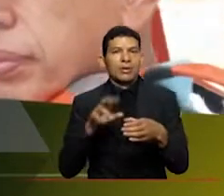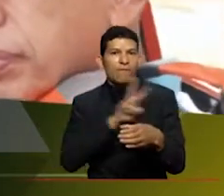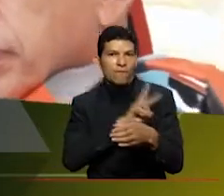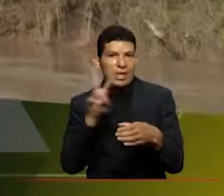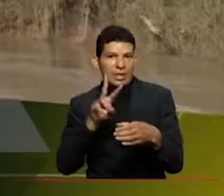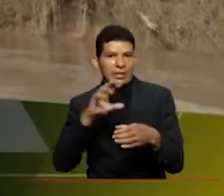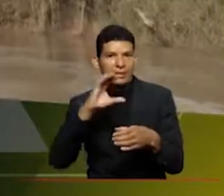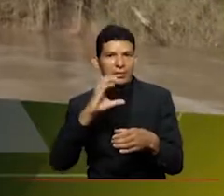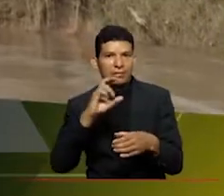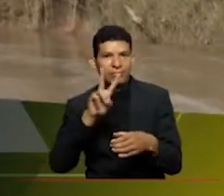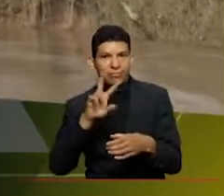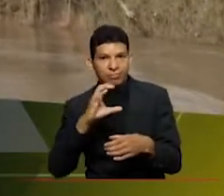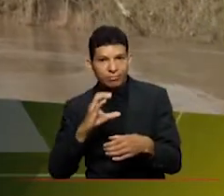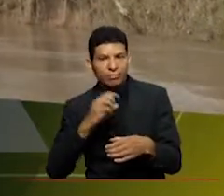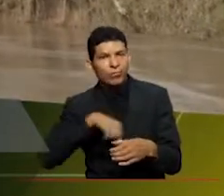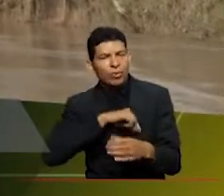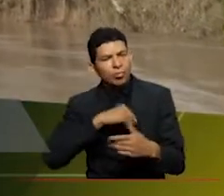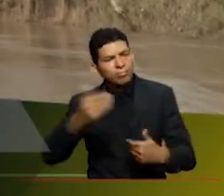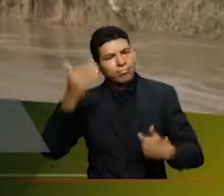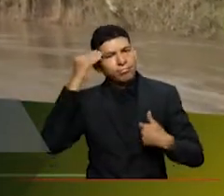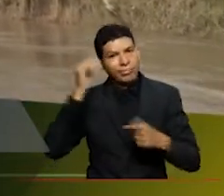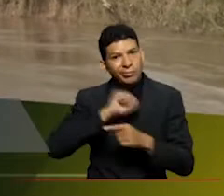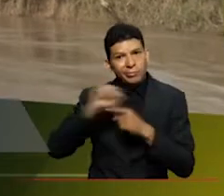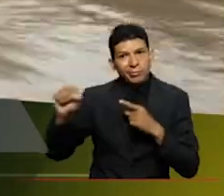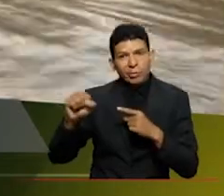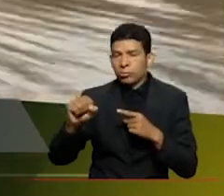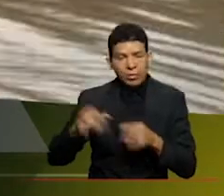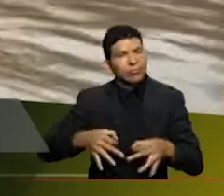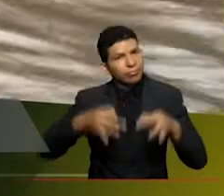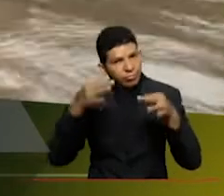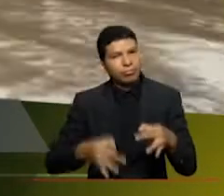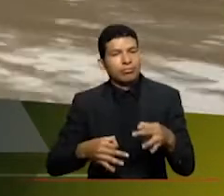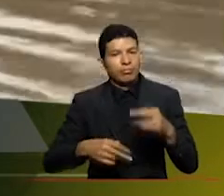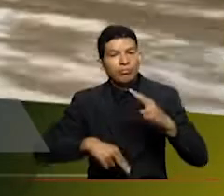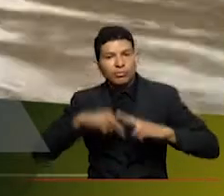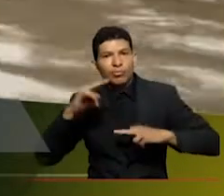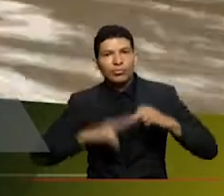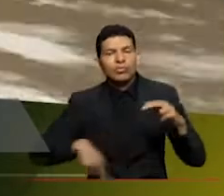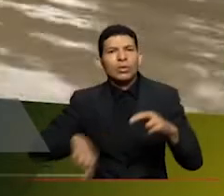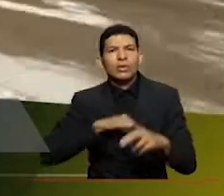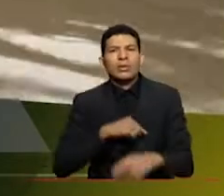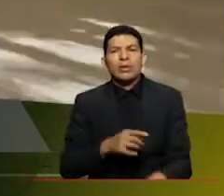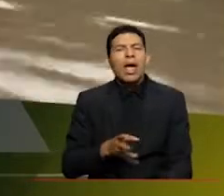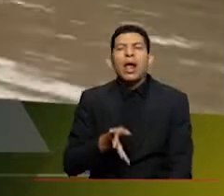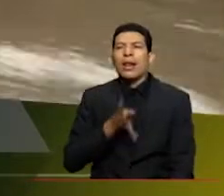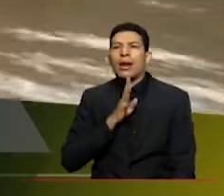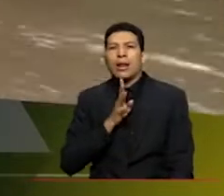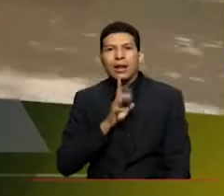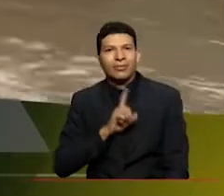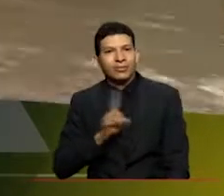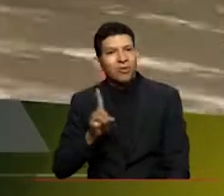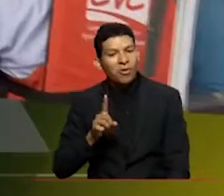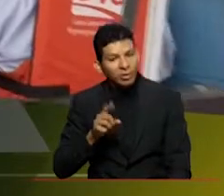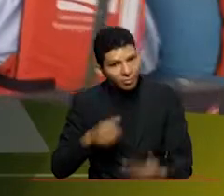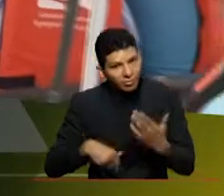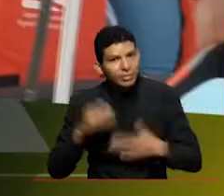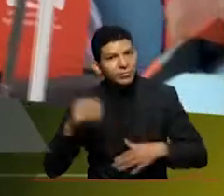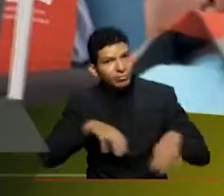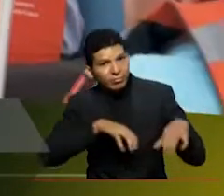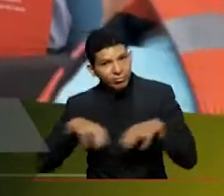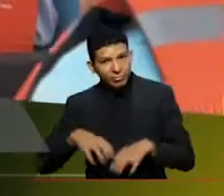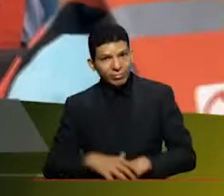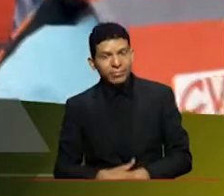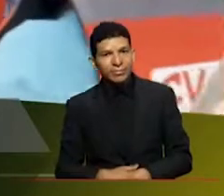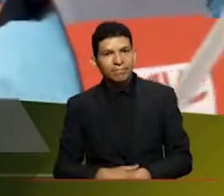conciencia ambiental no darle la espalda al río pero con hechos con cosas concretas no sigamos hablando hagamos claro profesor ahora decía